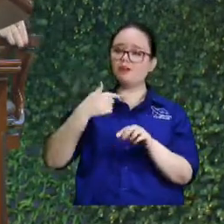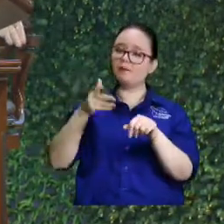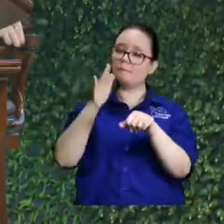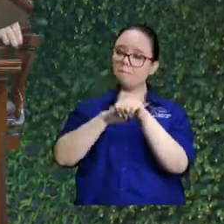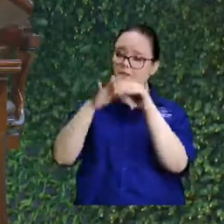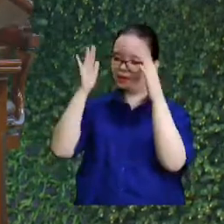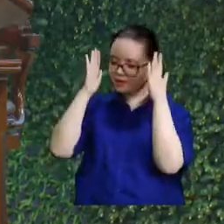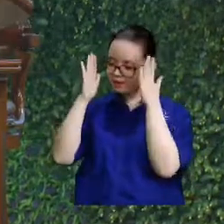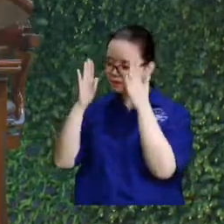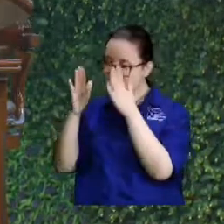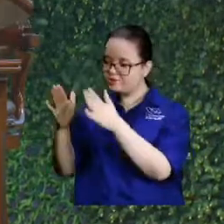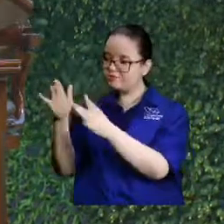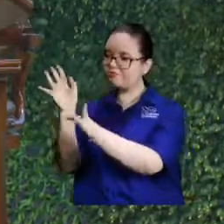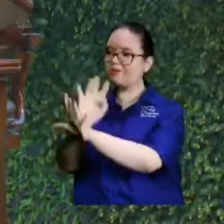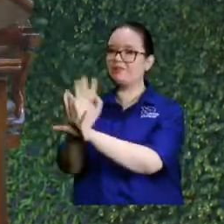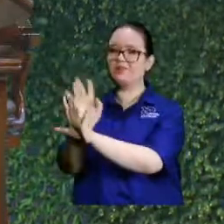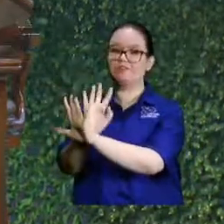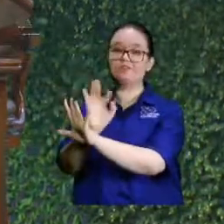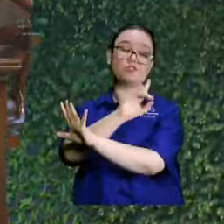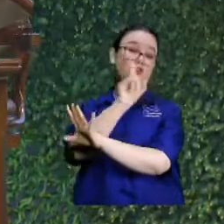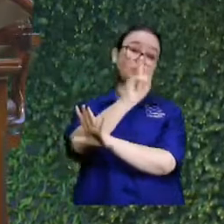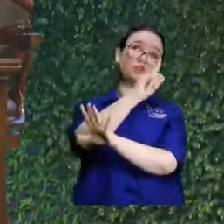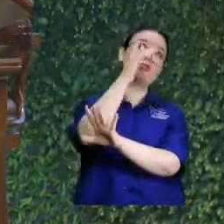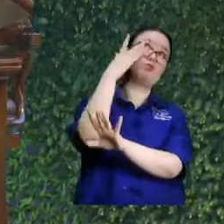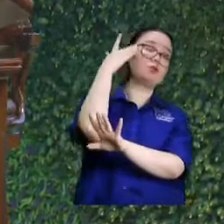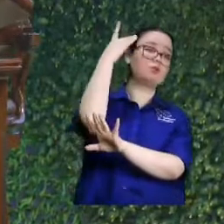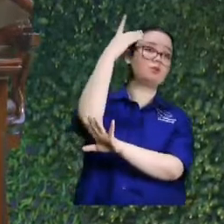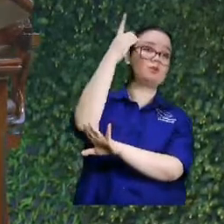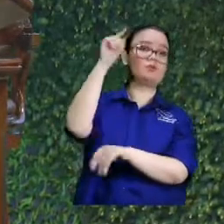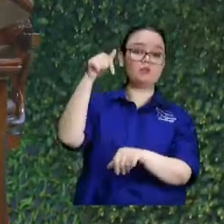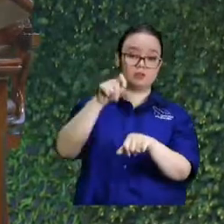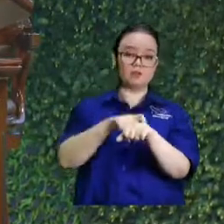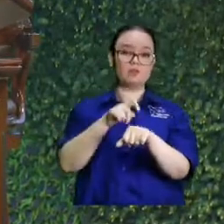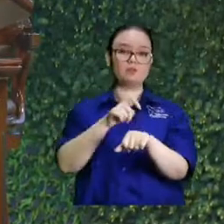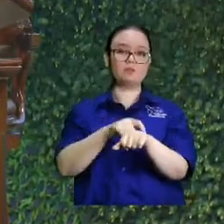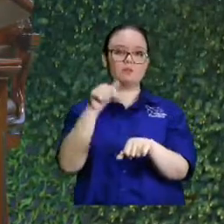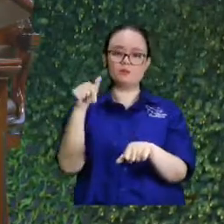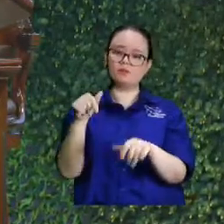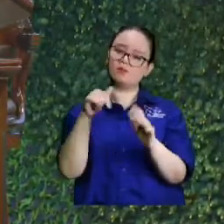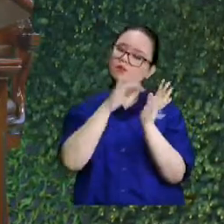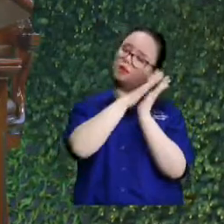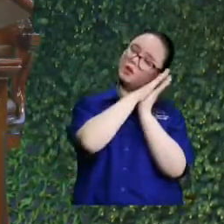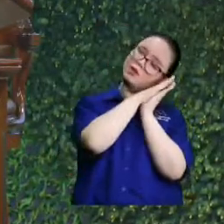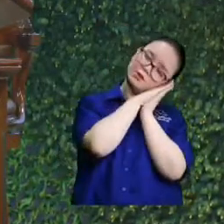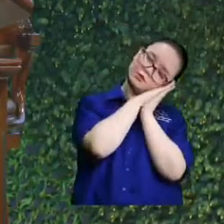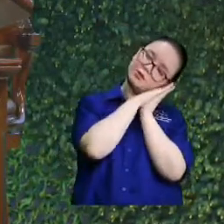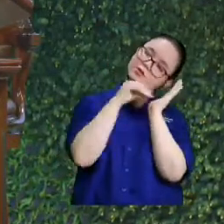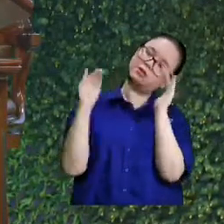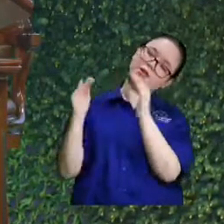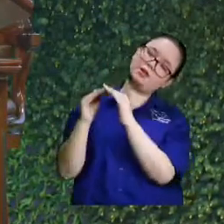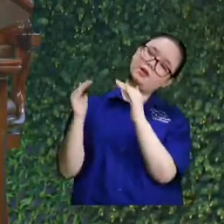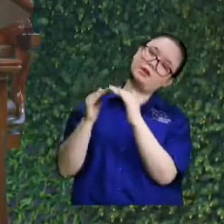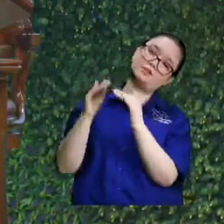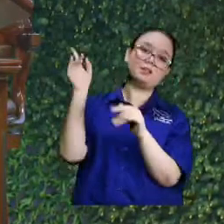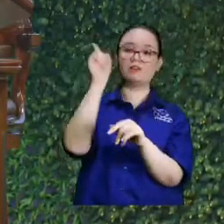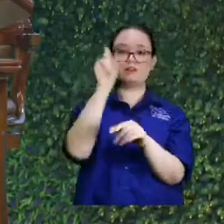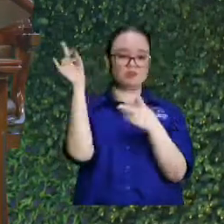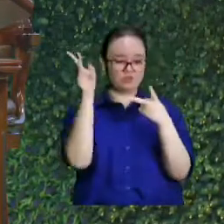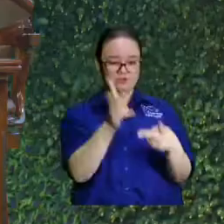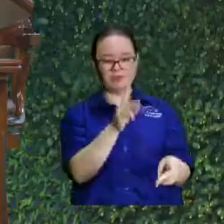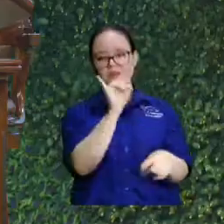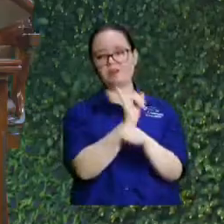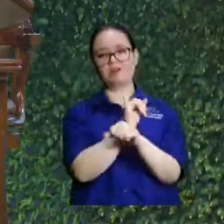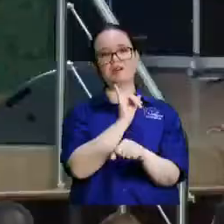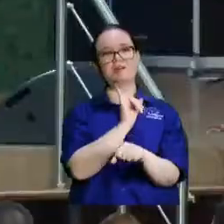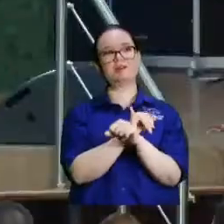atención a History Channel que a la palabra y que en este momento están dormidos en sus casas no están aquí pero vienen acá y se